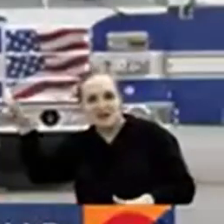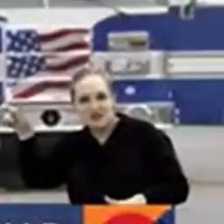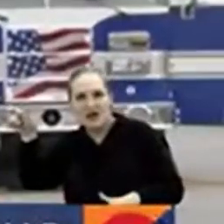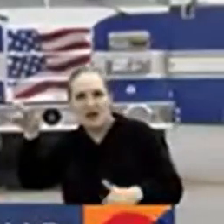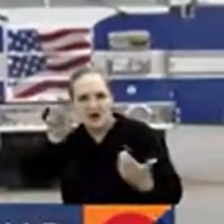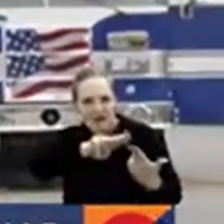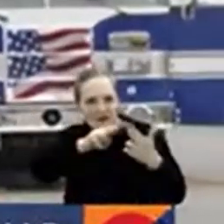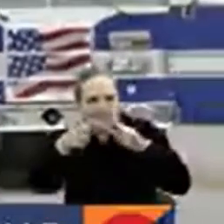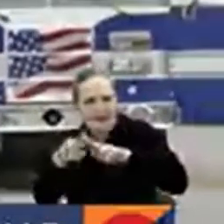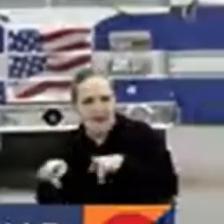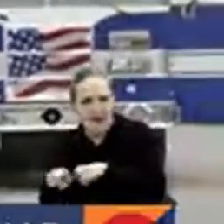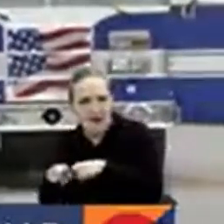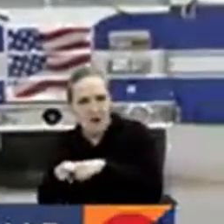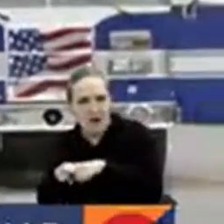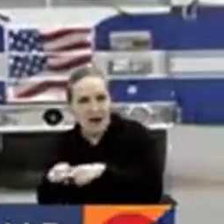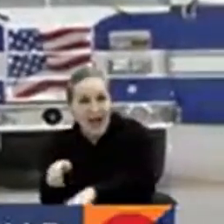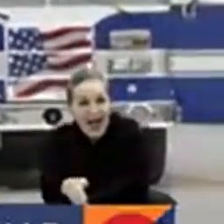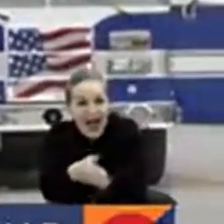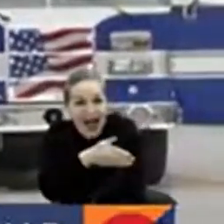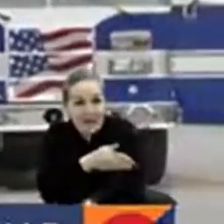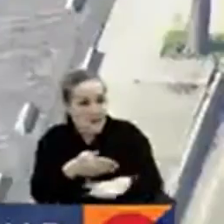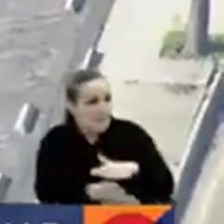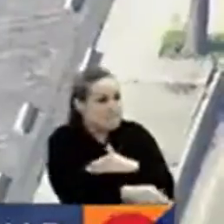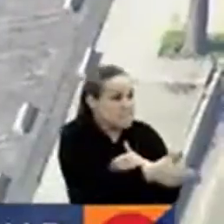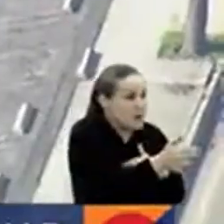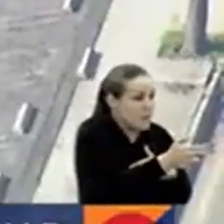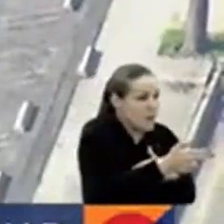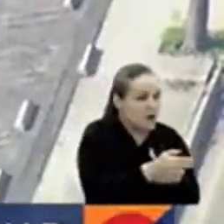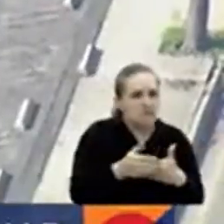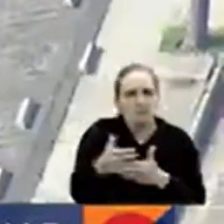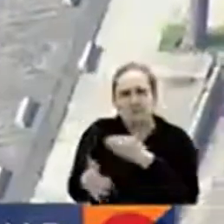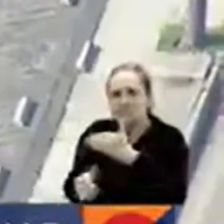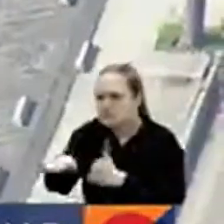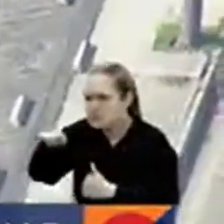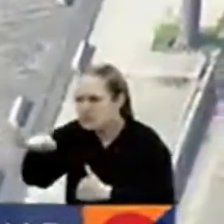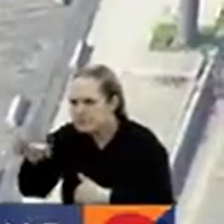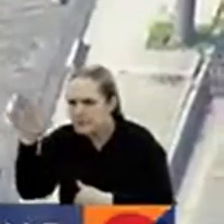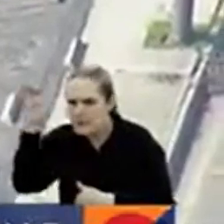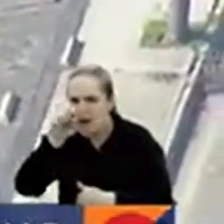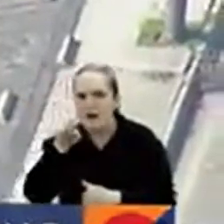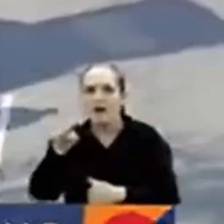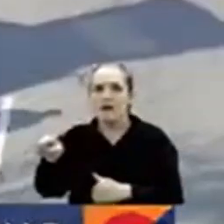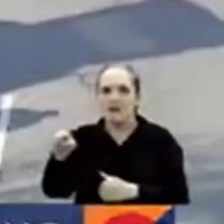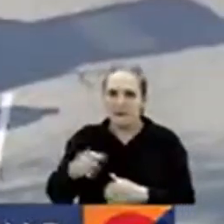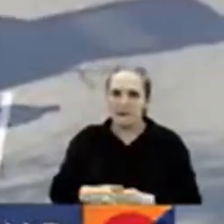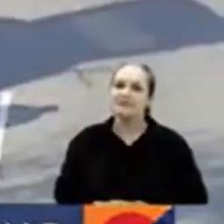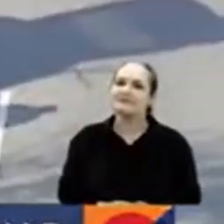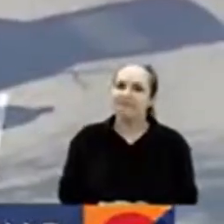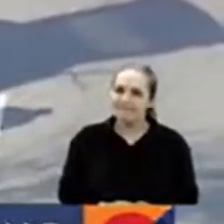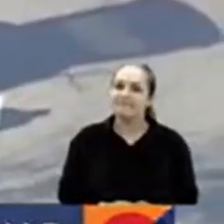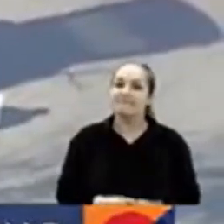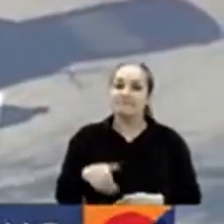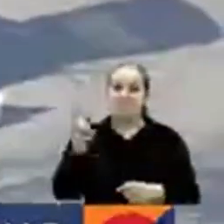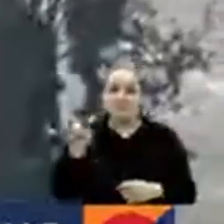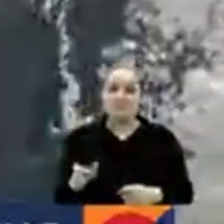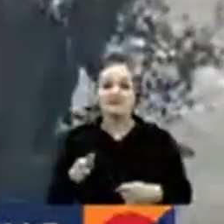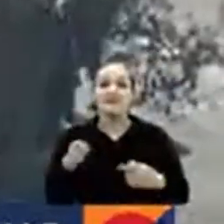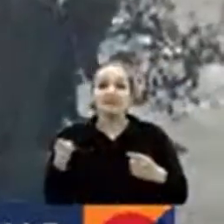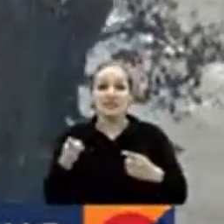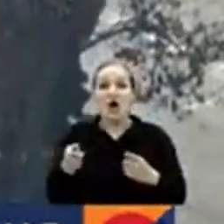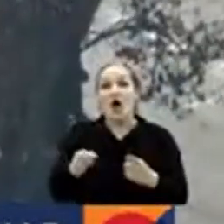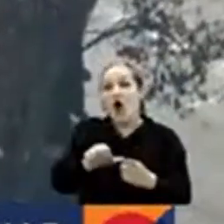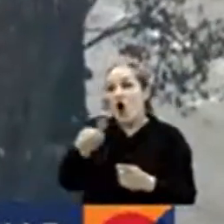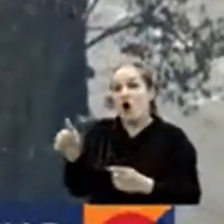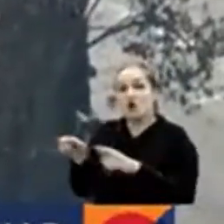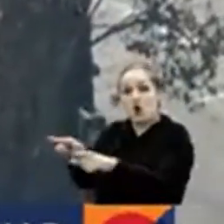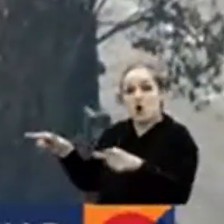armado que ingresó 20 a 30 minutos después en el Lai Lai, salón de baile en Alhambra, donde no logró atacar y que habría